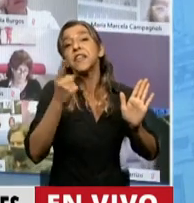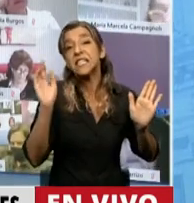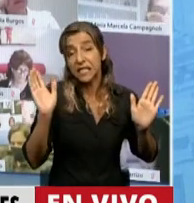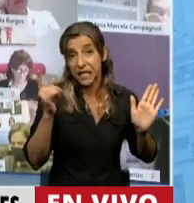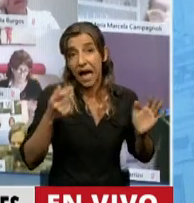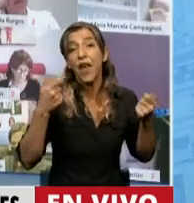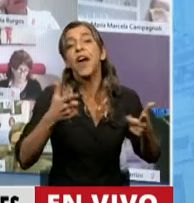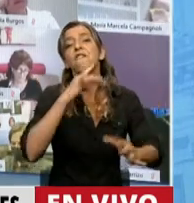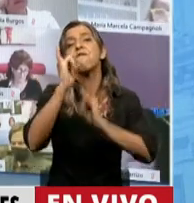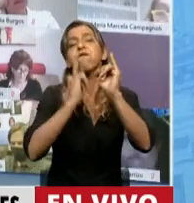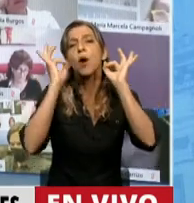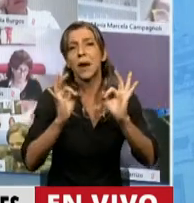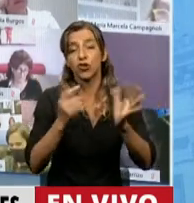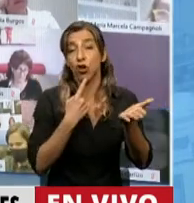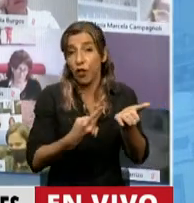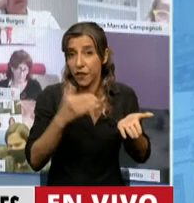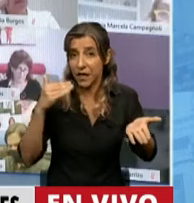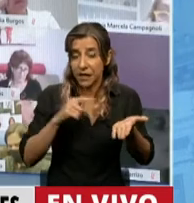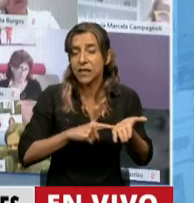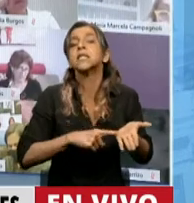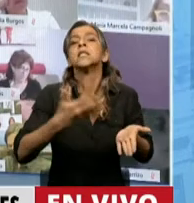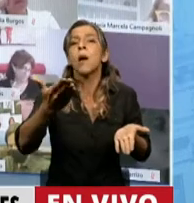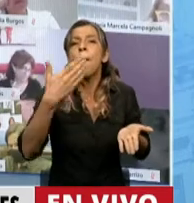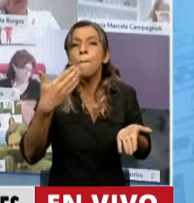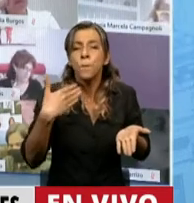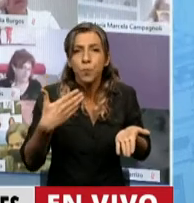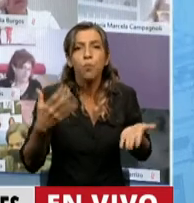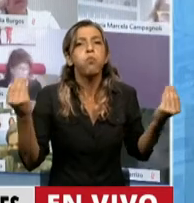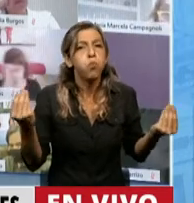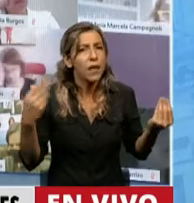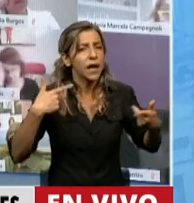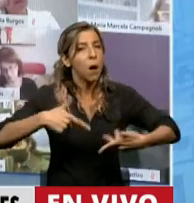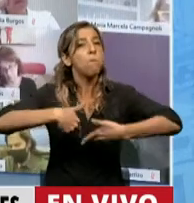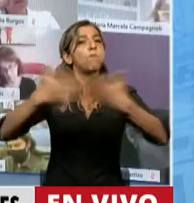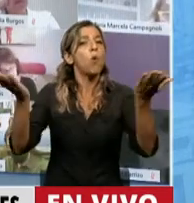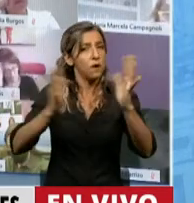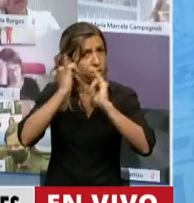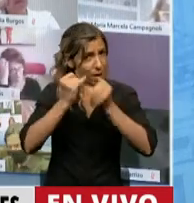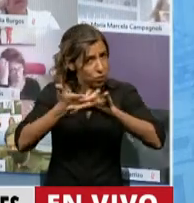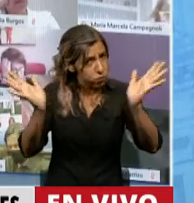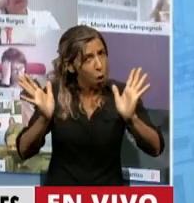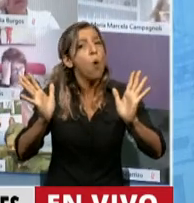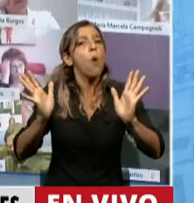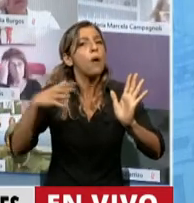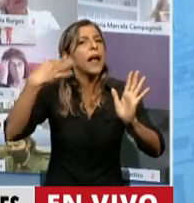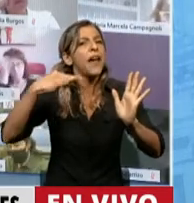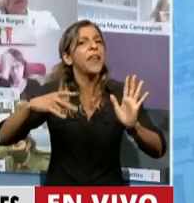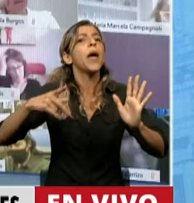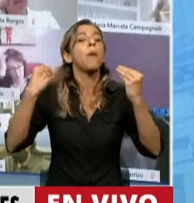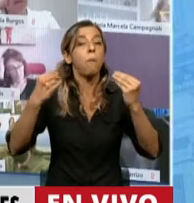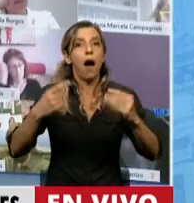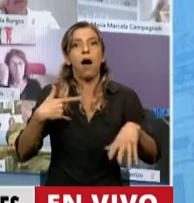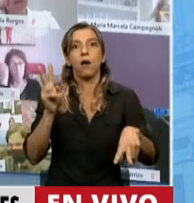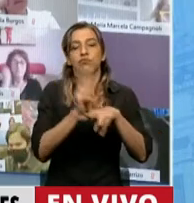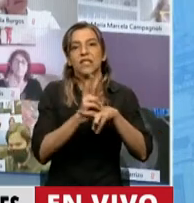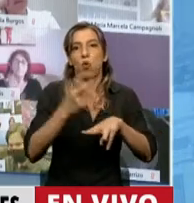textualmente el acuerdo, dice que podrá denegarse, por ejemplo, cuando hacer pública la información ambiental afecte negativamente la seguridad